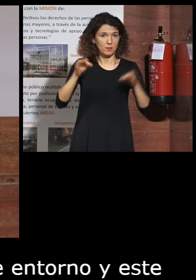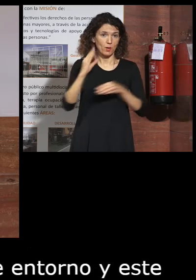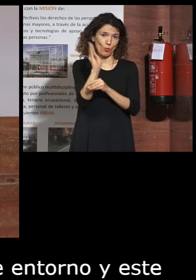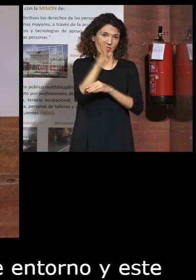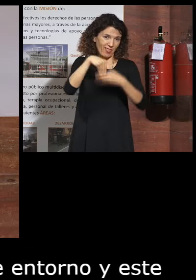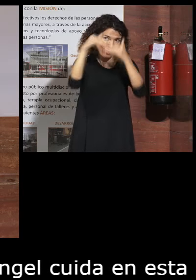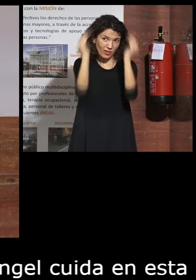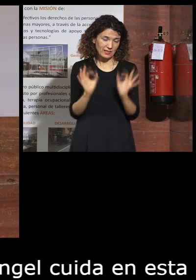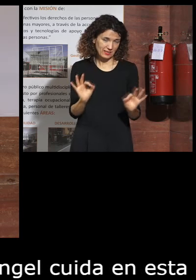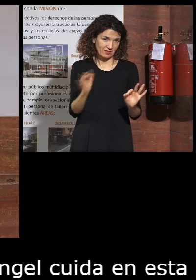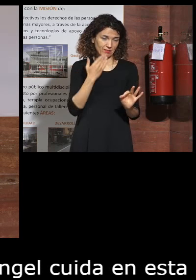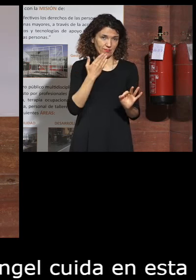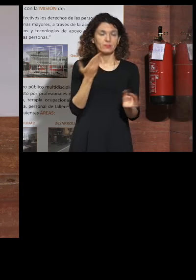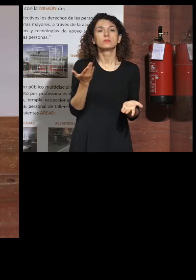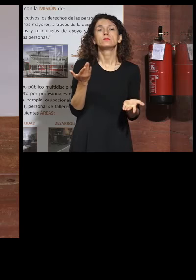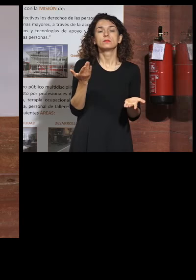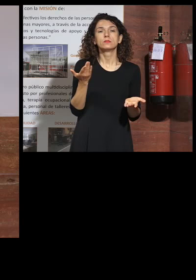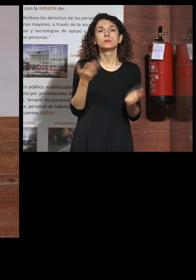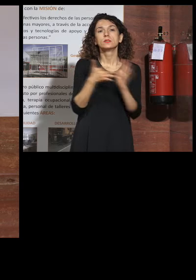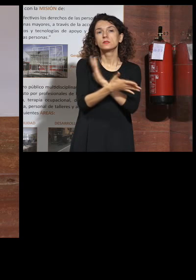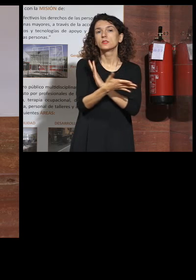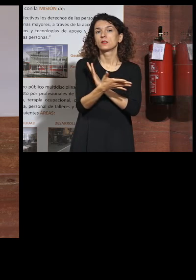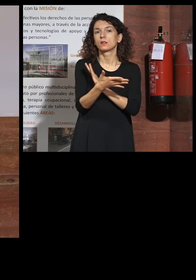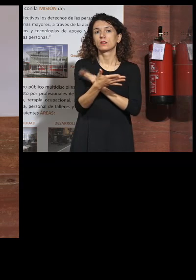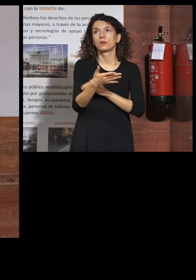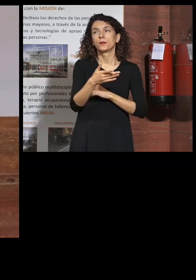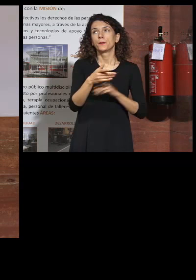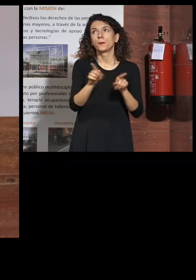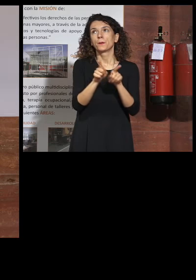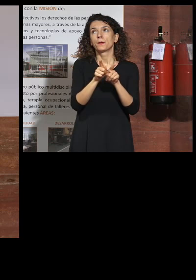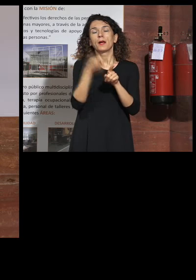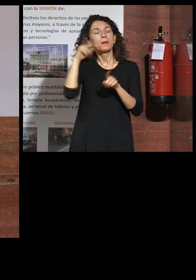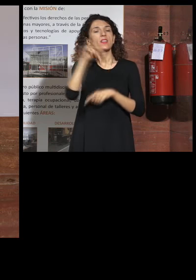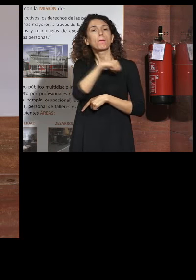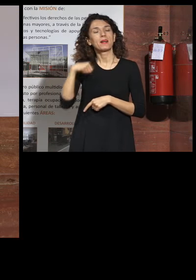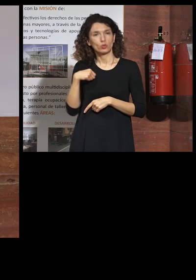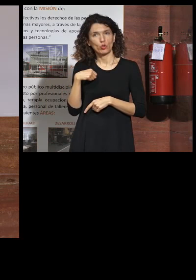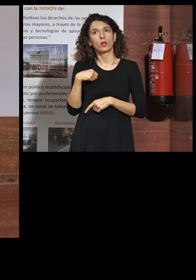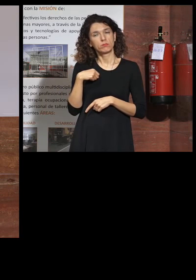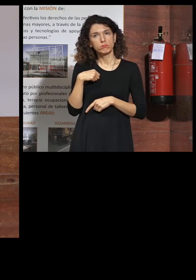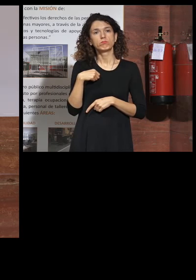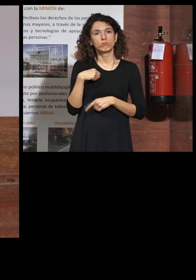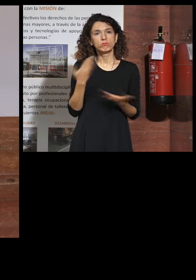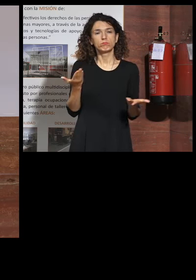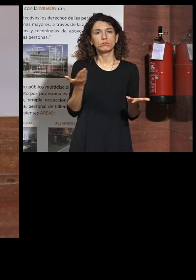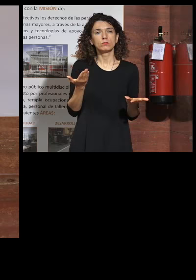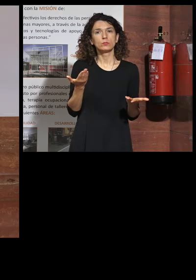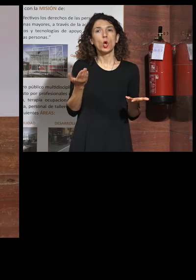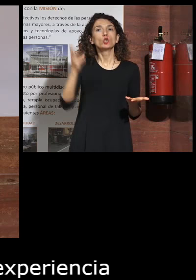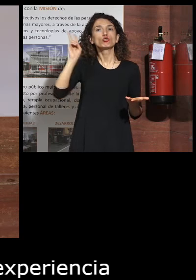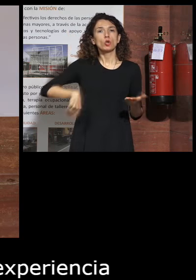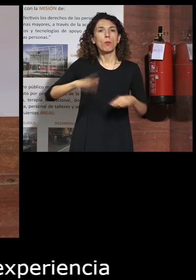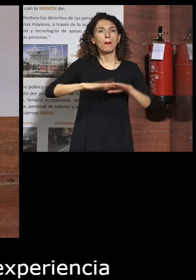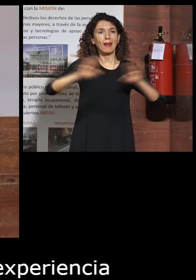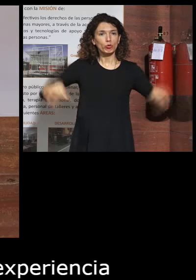sobre cuál es lo que me lleva esa experiencia personal que me lleva a ese somos para todos